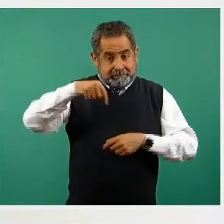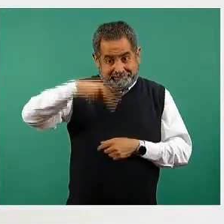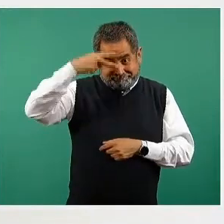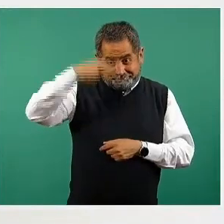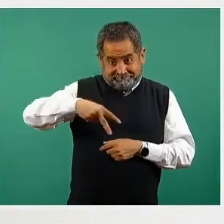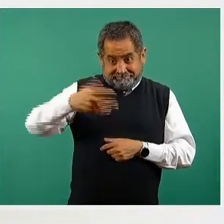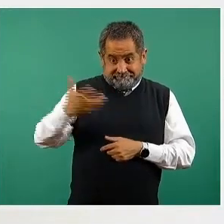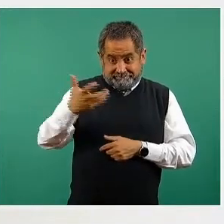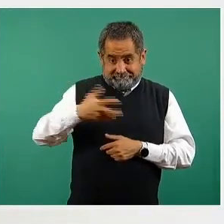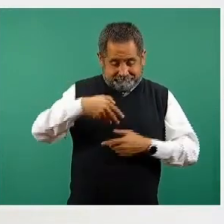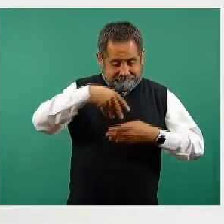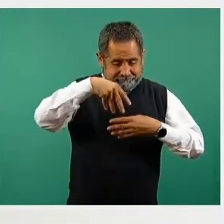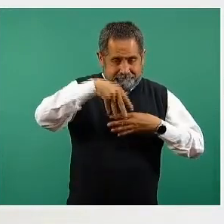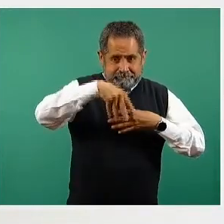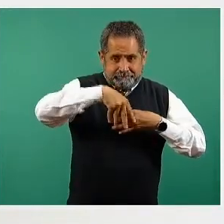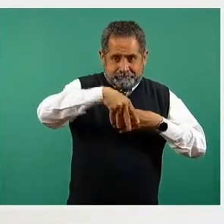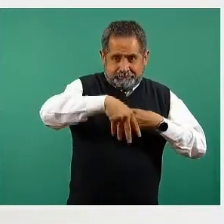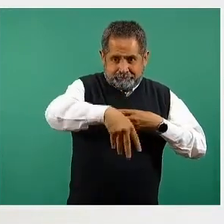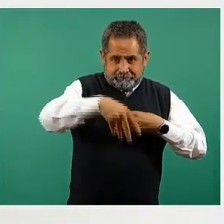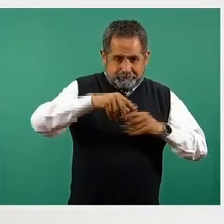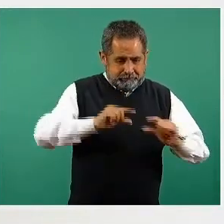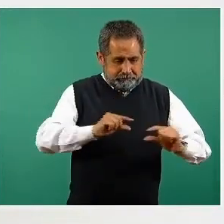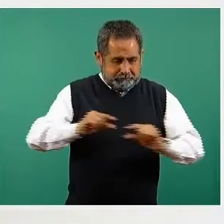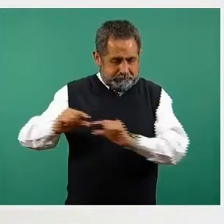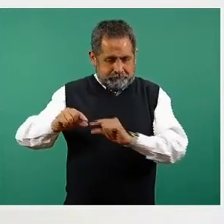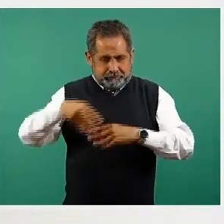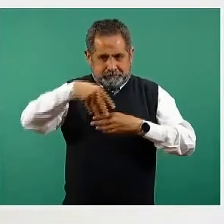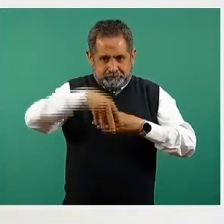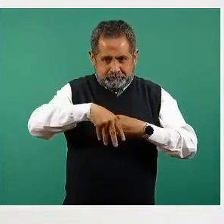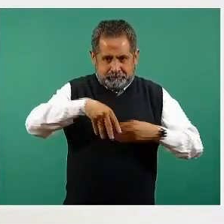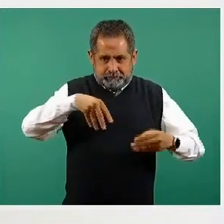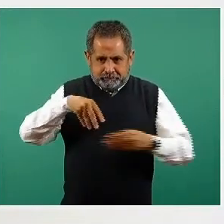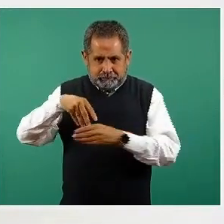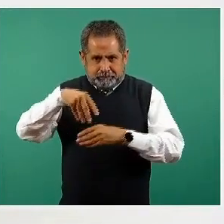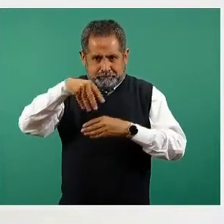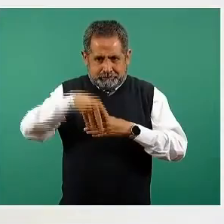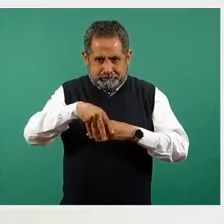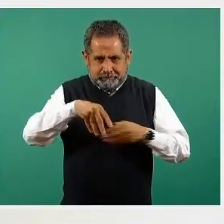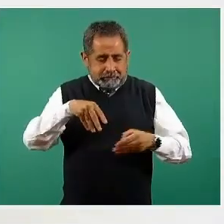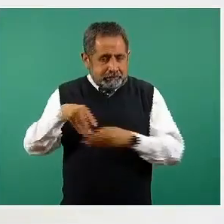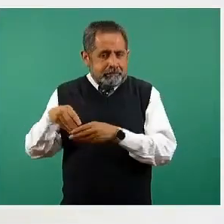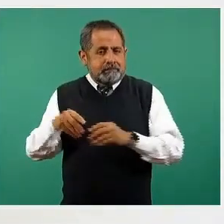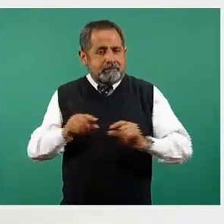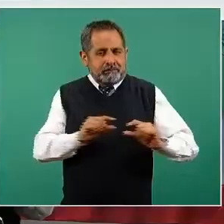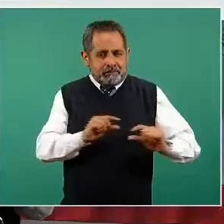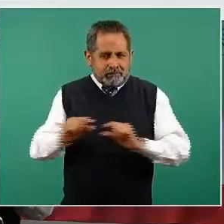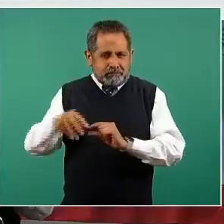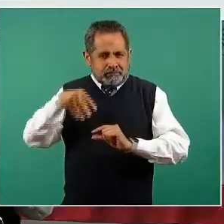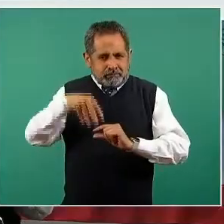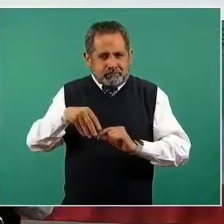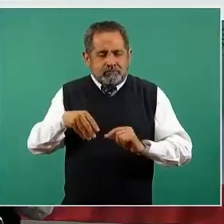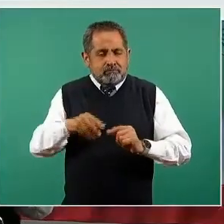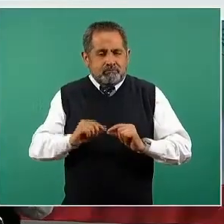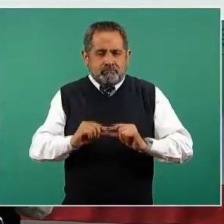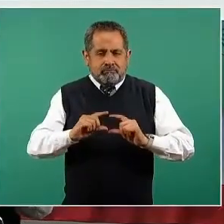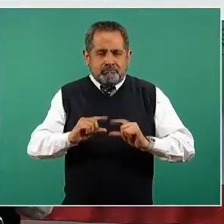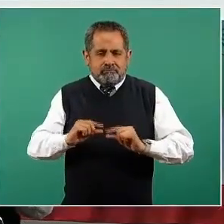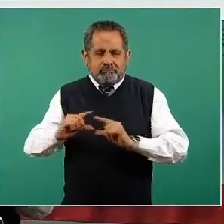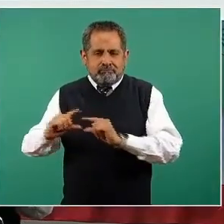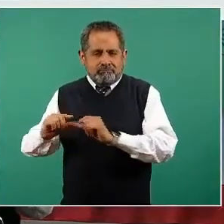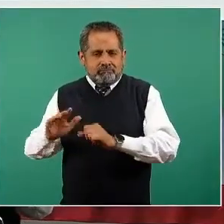México, que es la vacuna de CanSino. El día de hoy se liberaron esta cantidad de dosis.